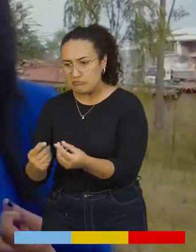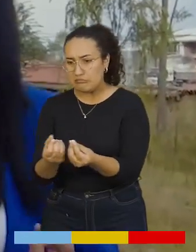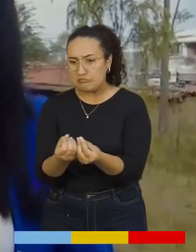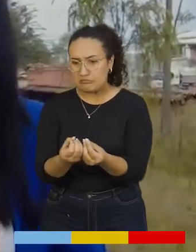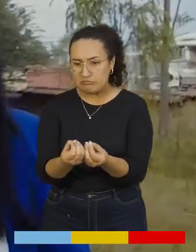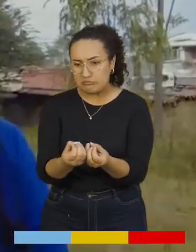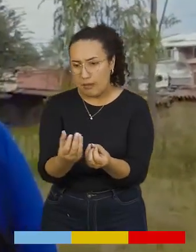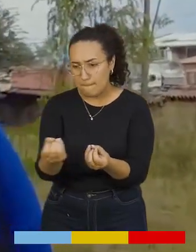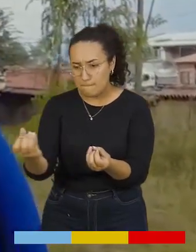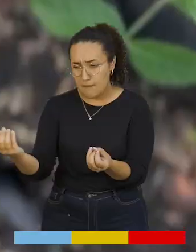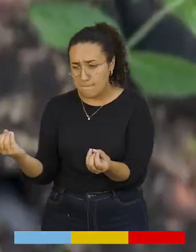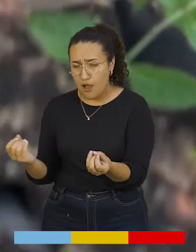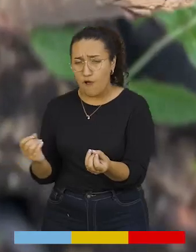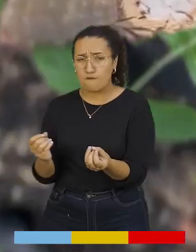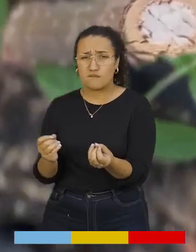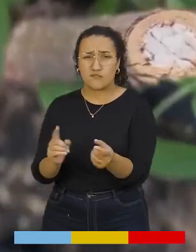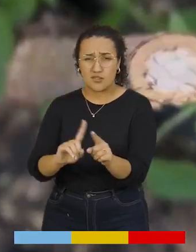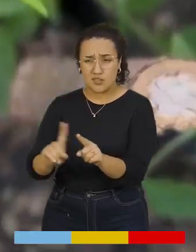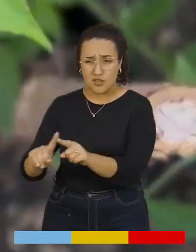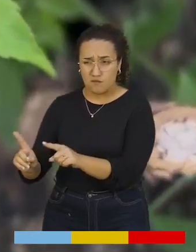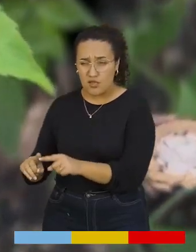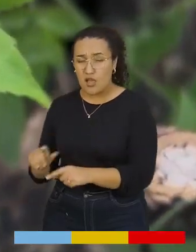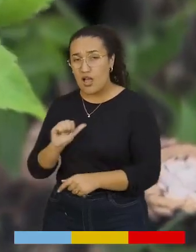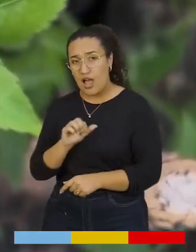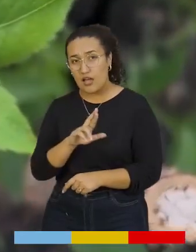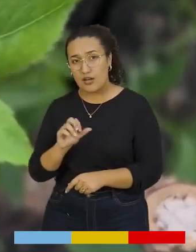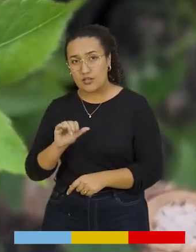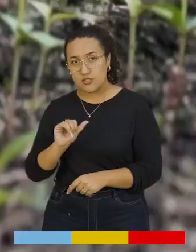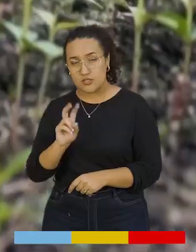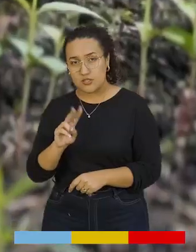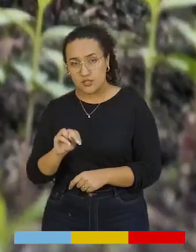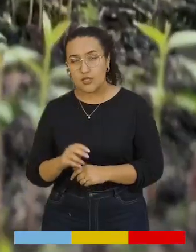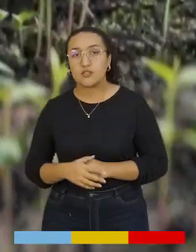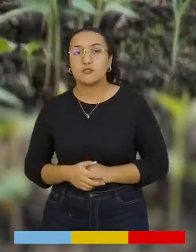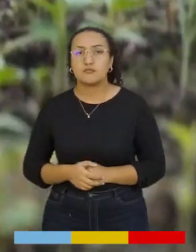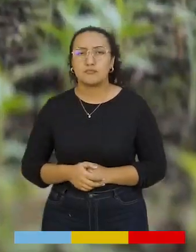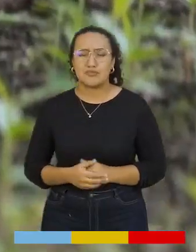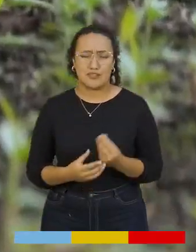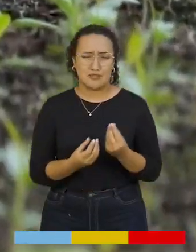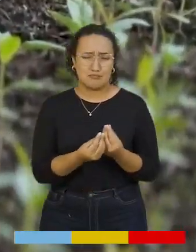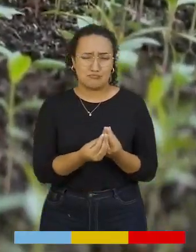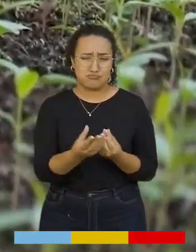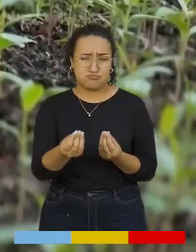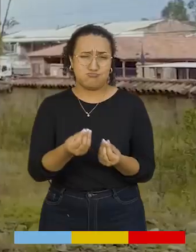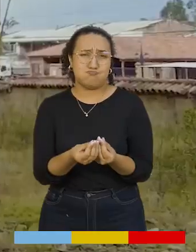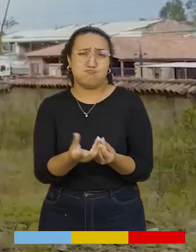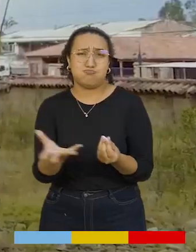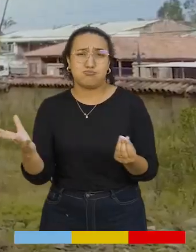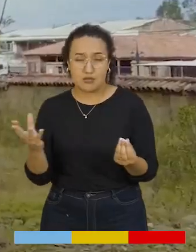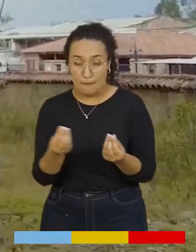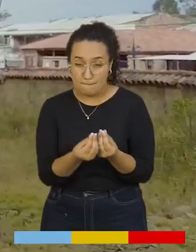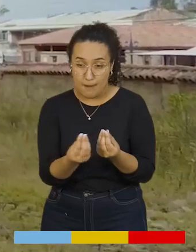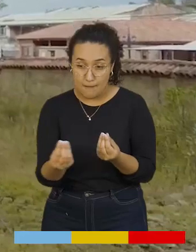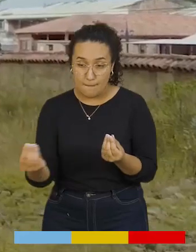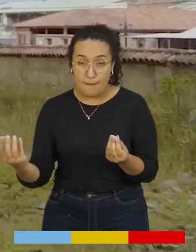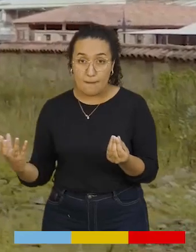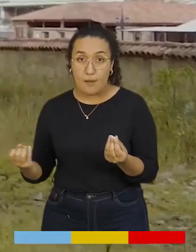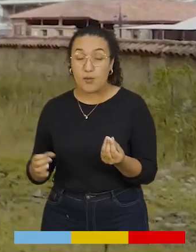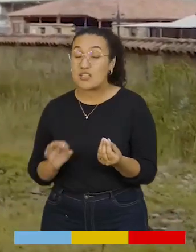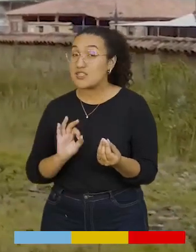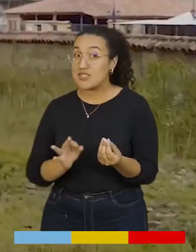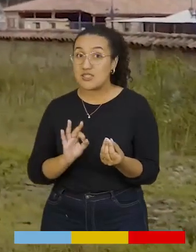cucharos, raque, arrayán, se trabaja en cenillos, se trabajan diferentes especies